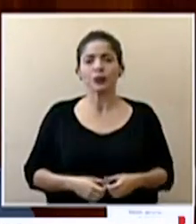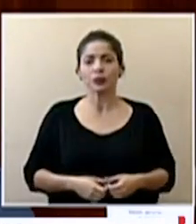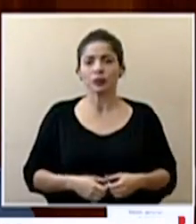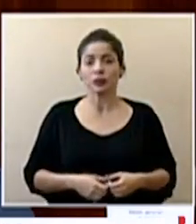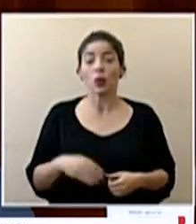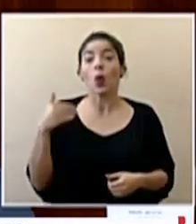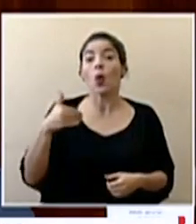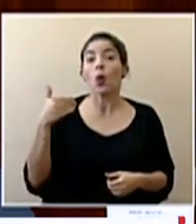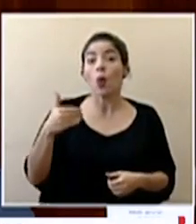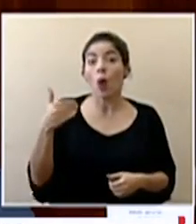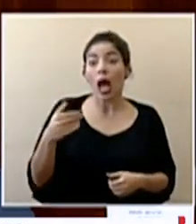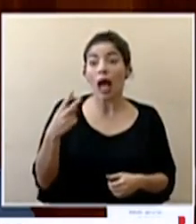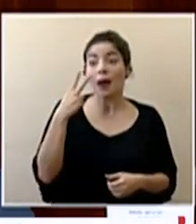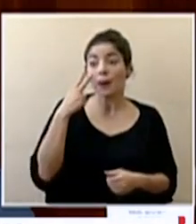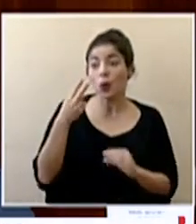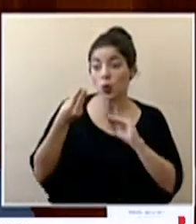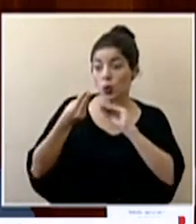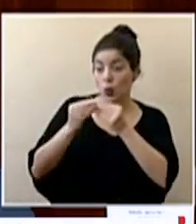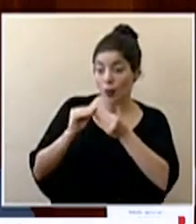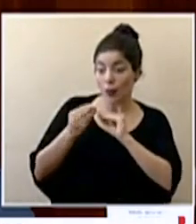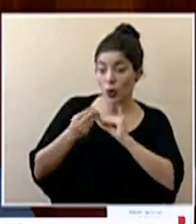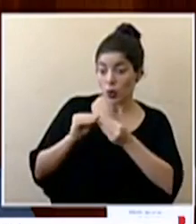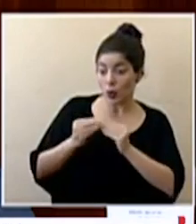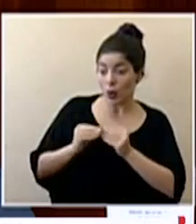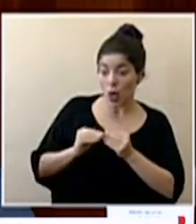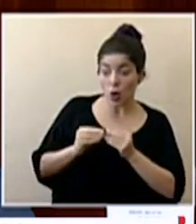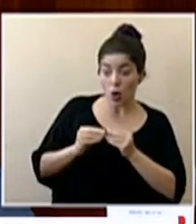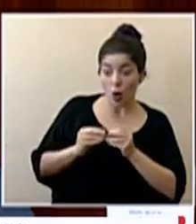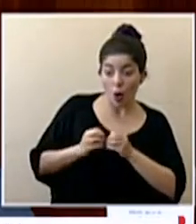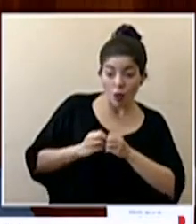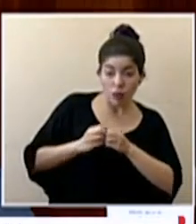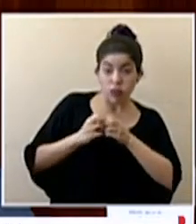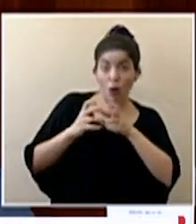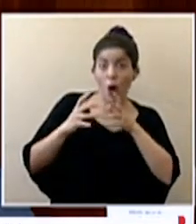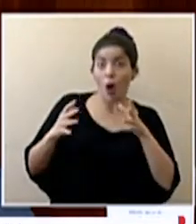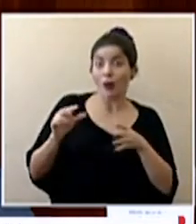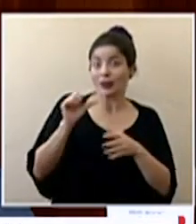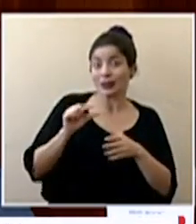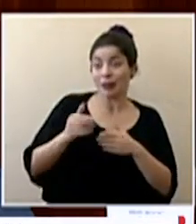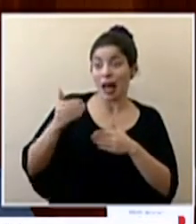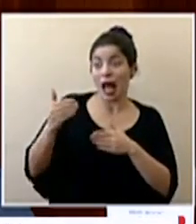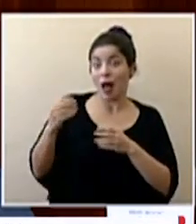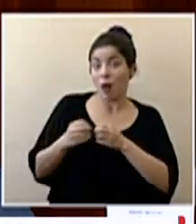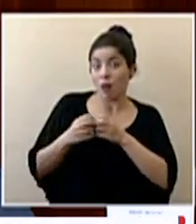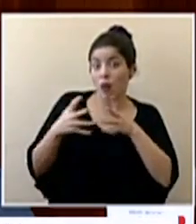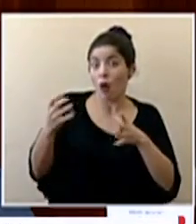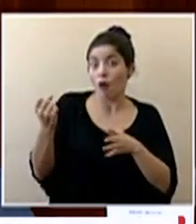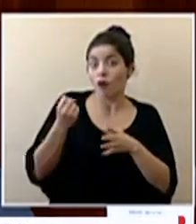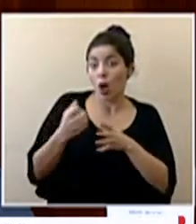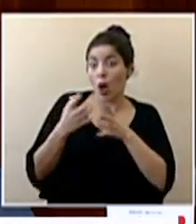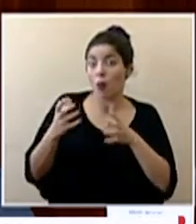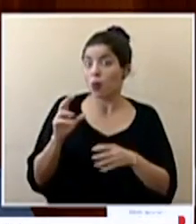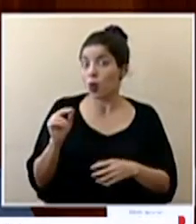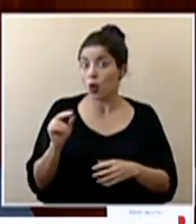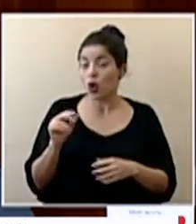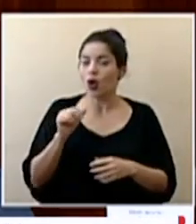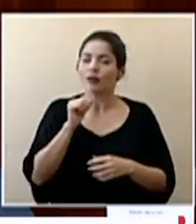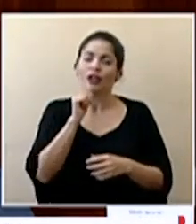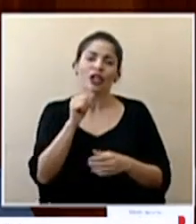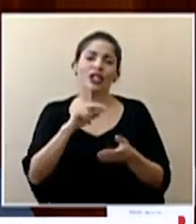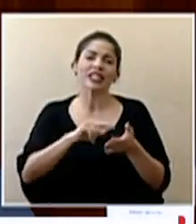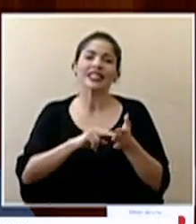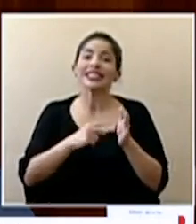Y cuando vemos que estos números no se han incrementado en las semanas previas, no significa